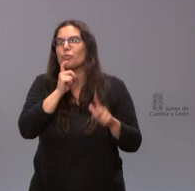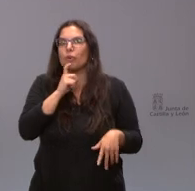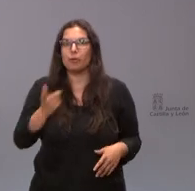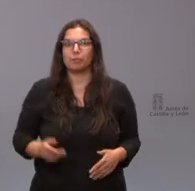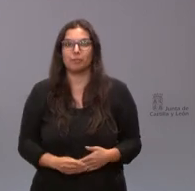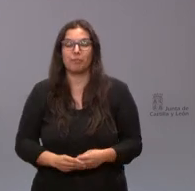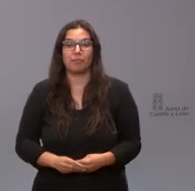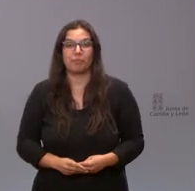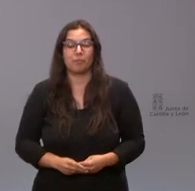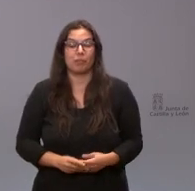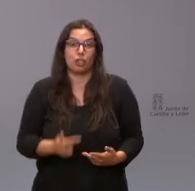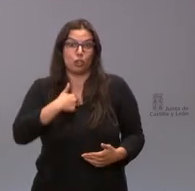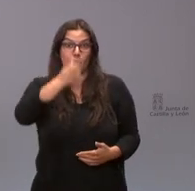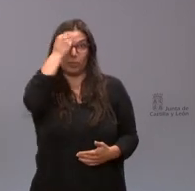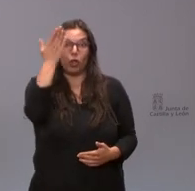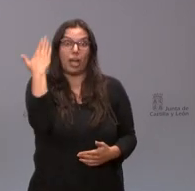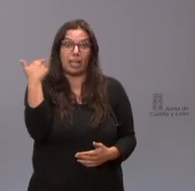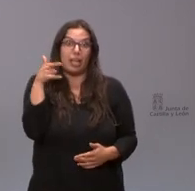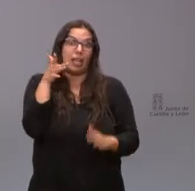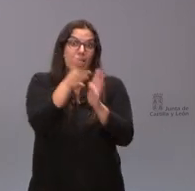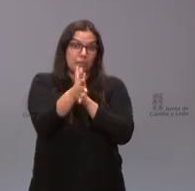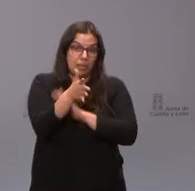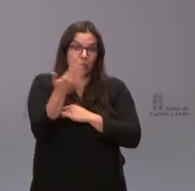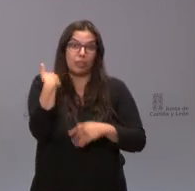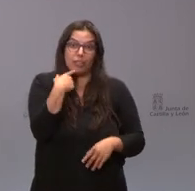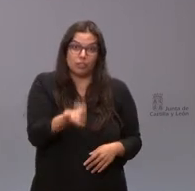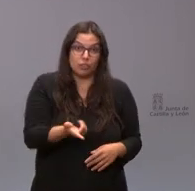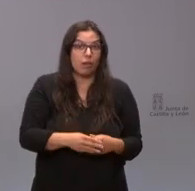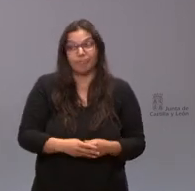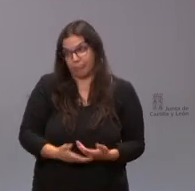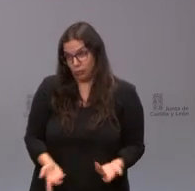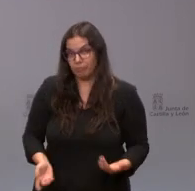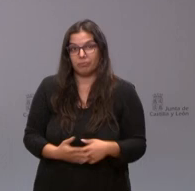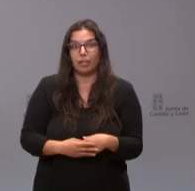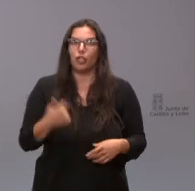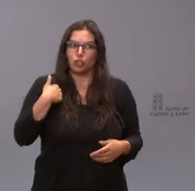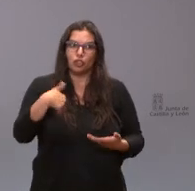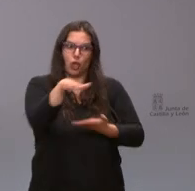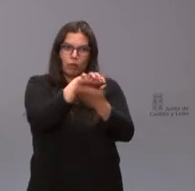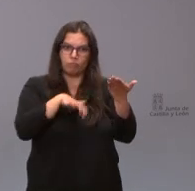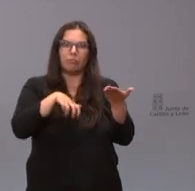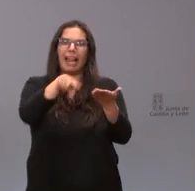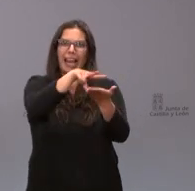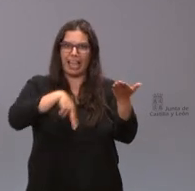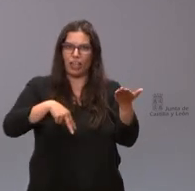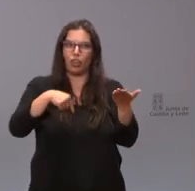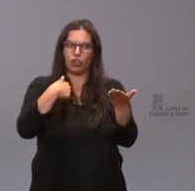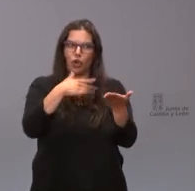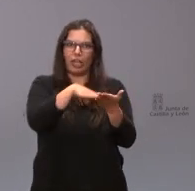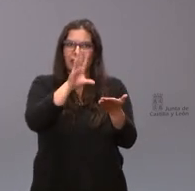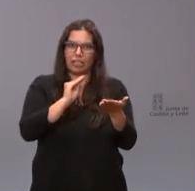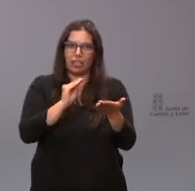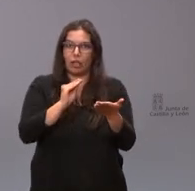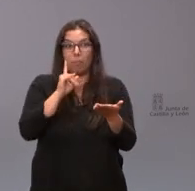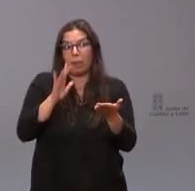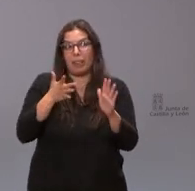bueno yo creo que ayer dio explicaciones como le digo yo he leído la nota de prensa yo sí he entendido lo que dice esa nota de prensa y me parece